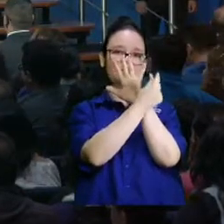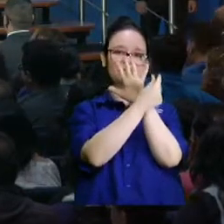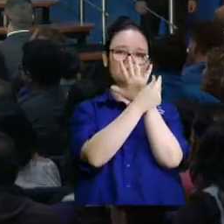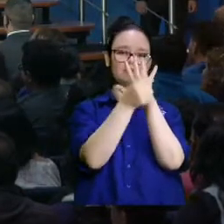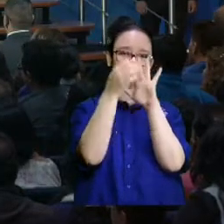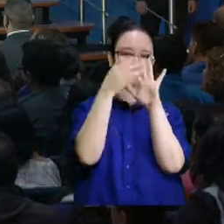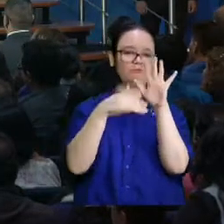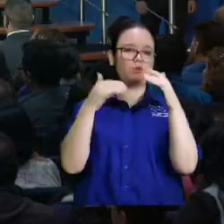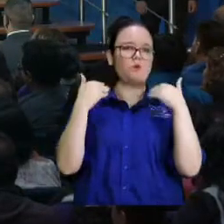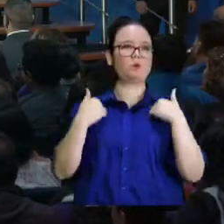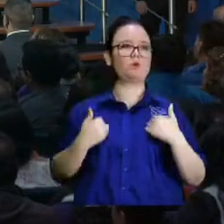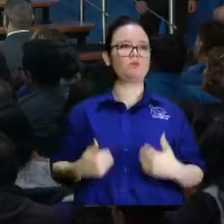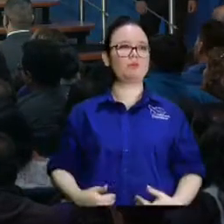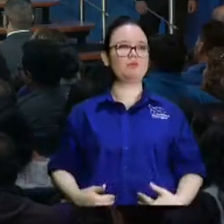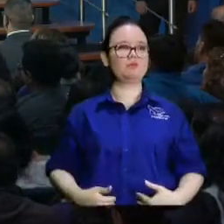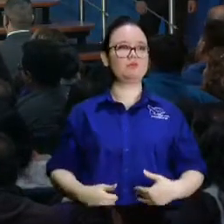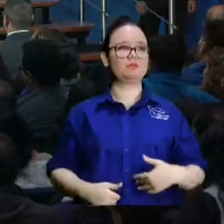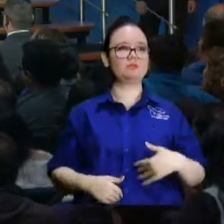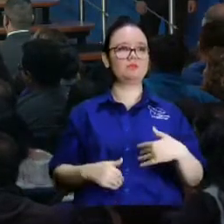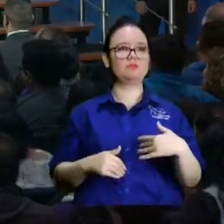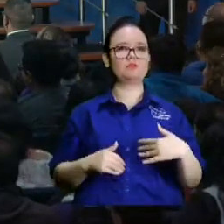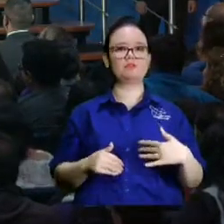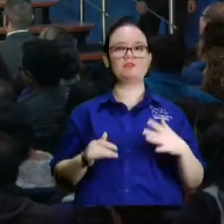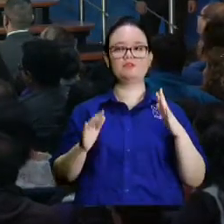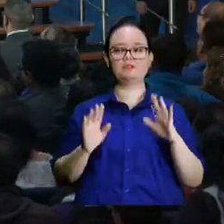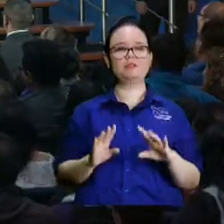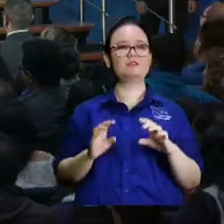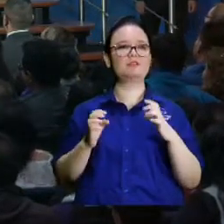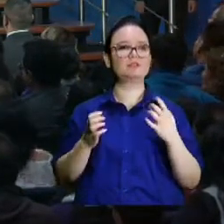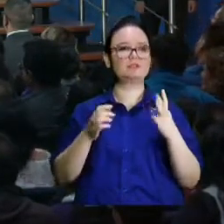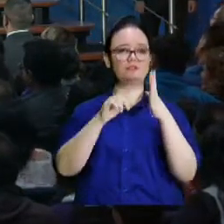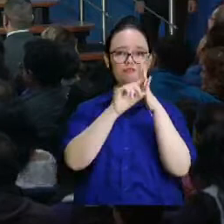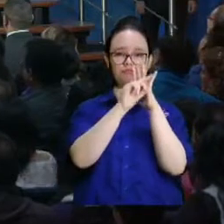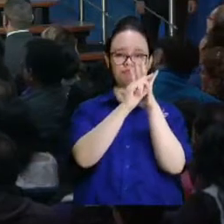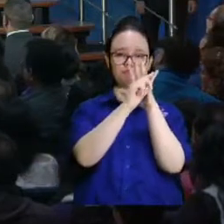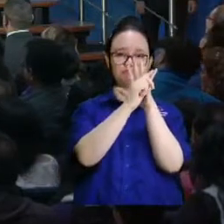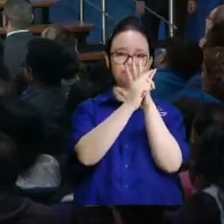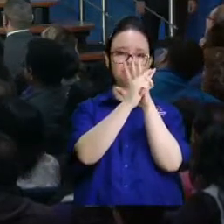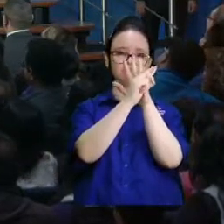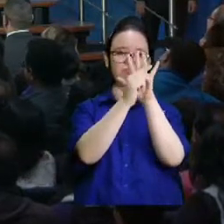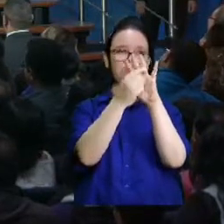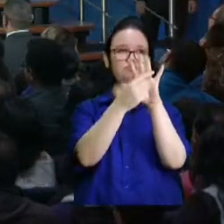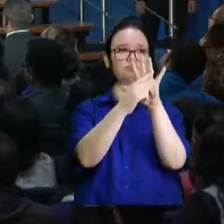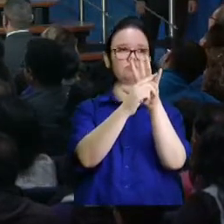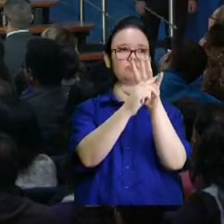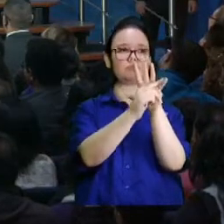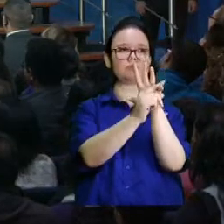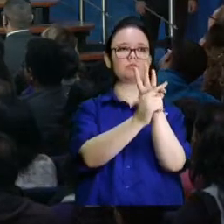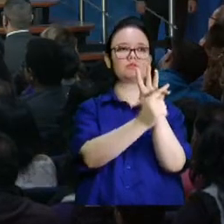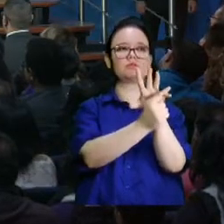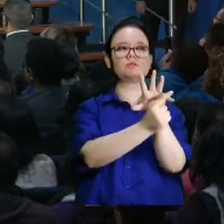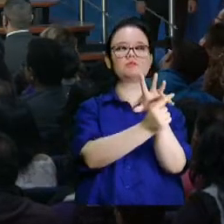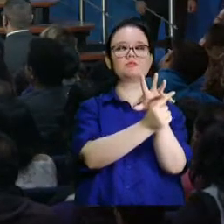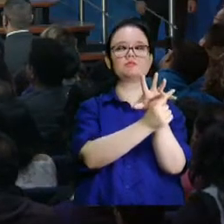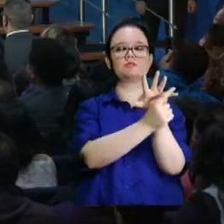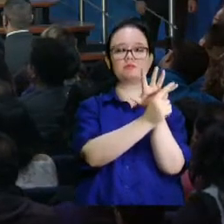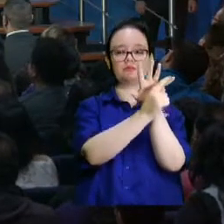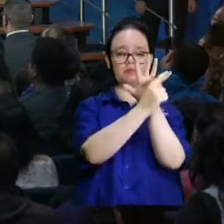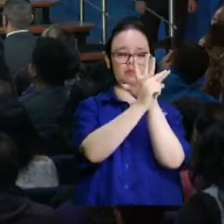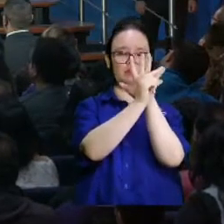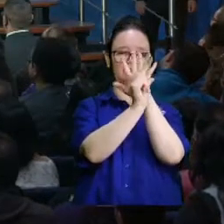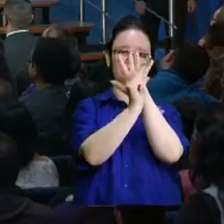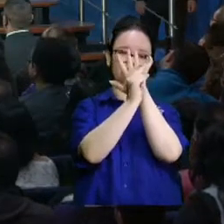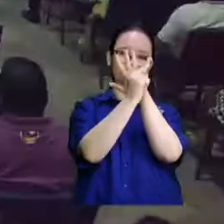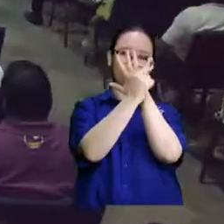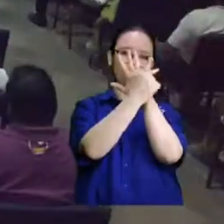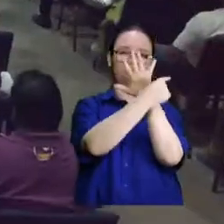se había fracturado el dedo no sé por qué para allá así pero de una vez así o sea aquellos para rascarse el oído hacían así no